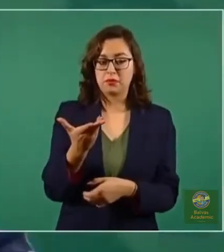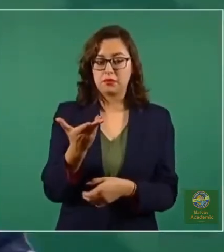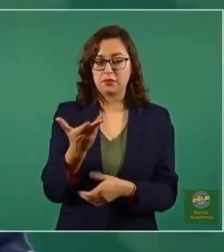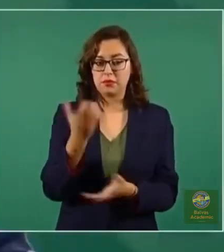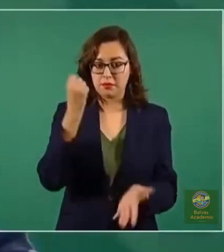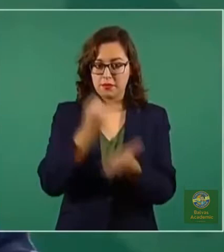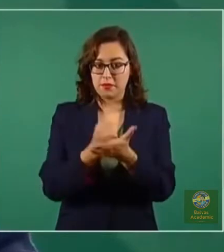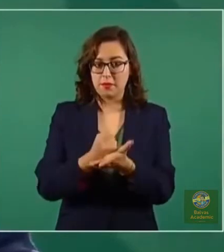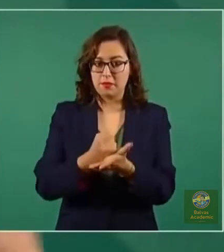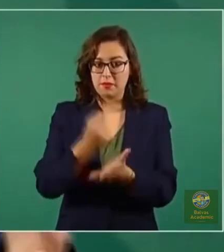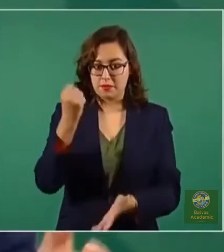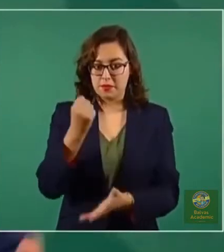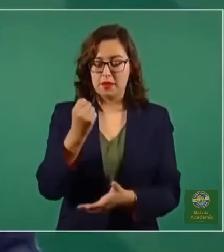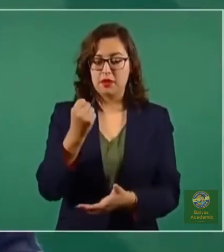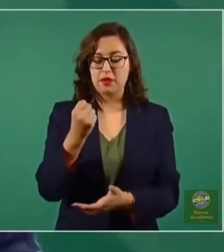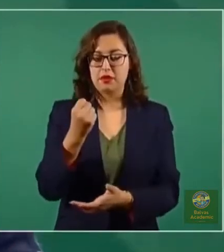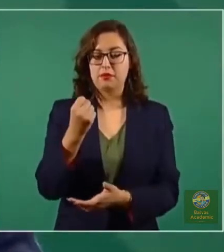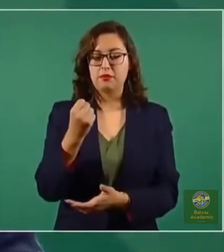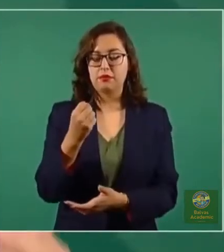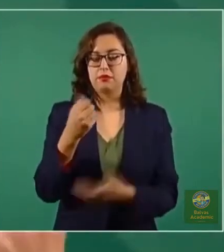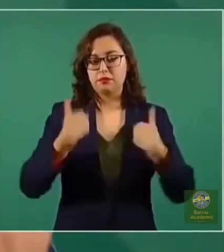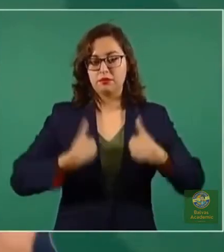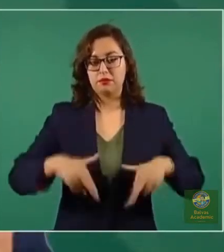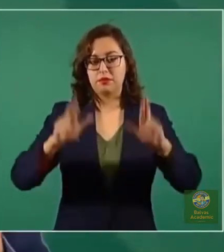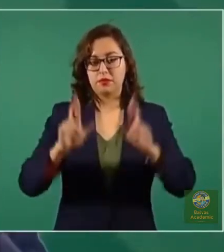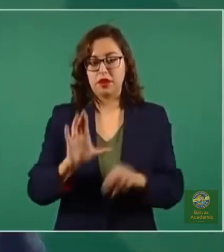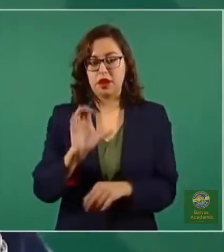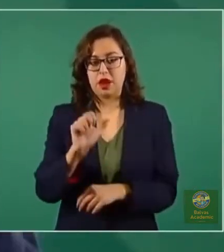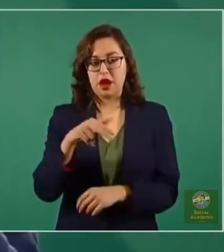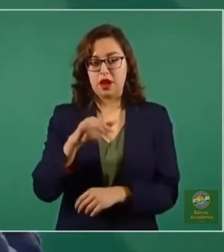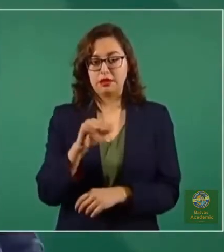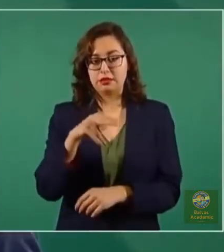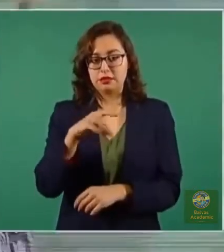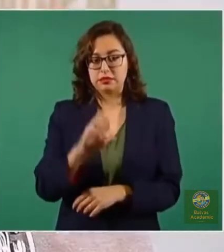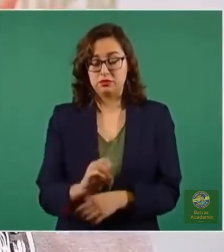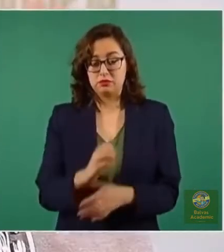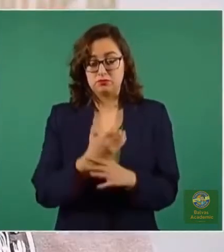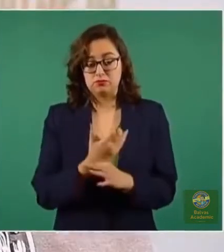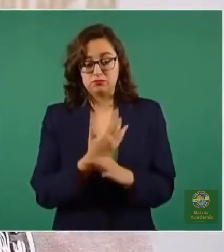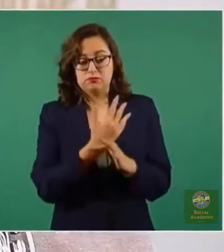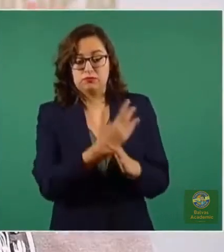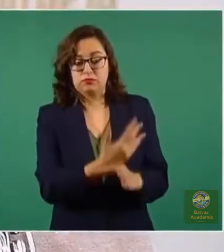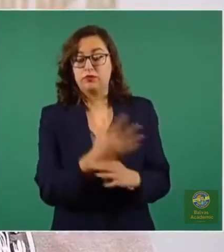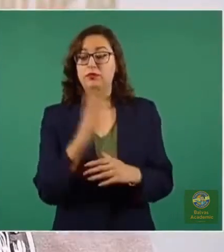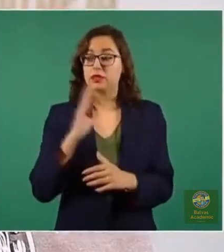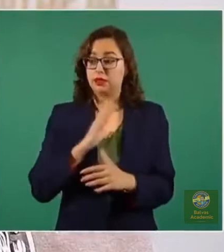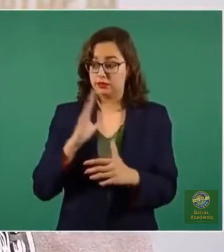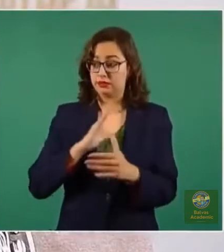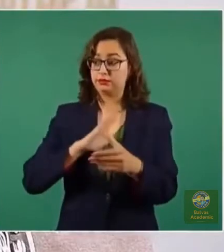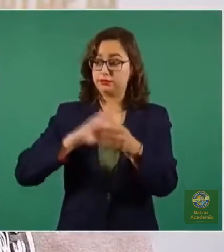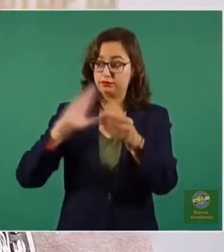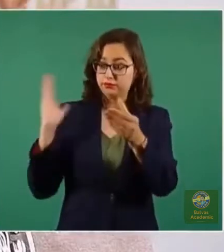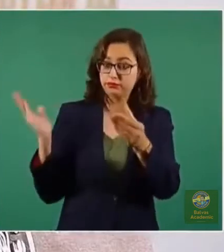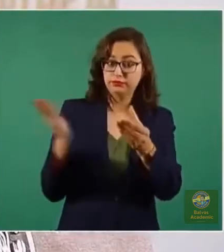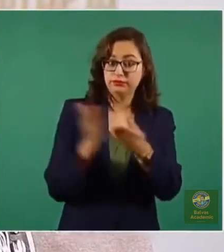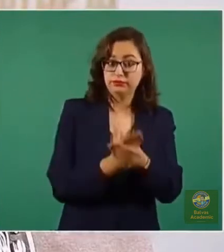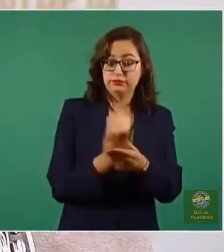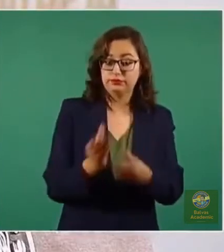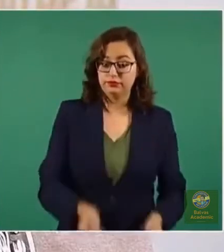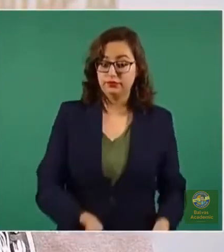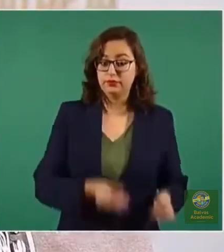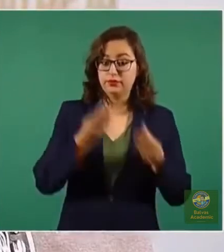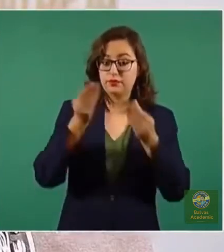la autorización de uso de emergencia a nombre de CanSino, indicó que presentaría un expediente técnico para